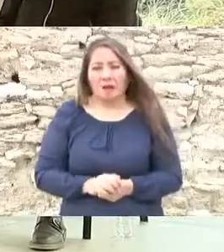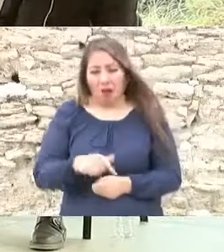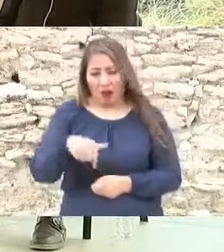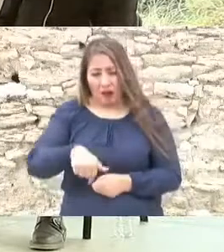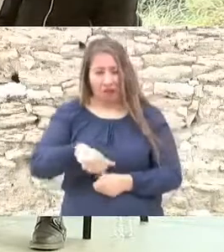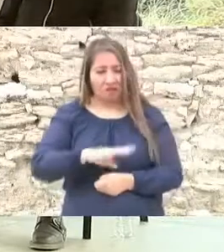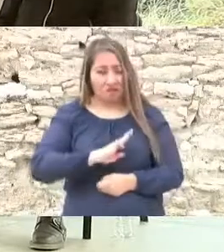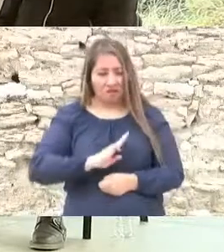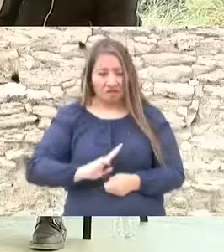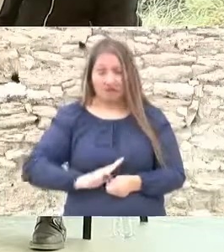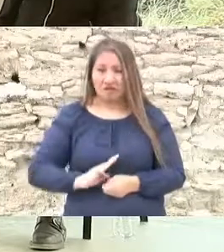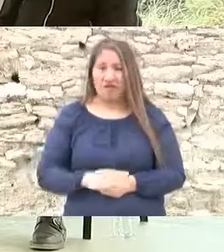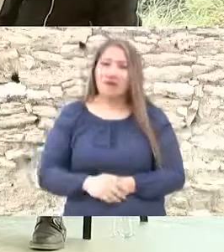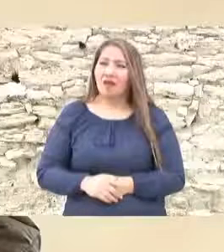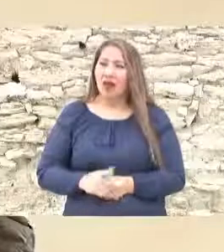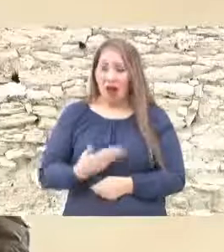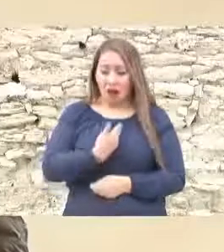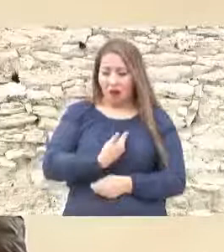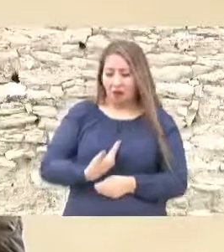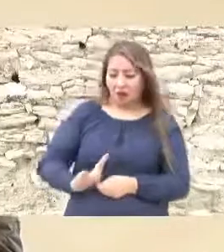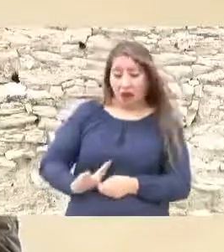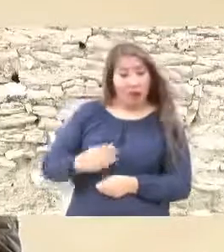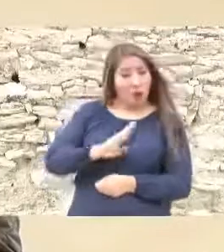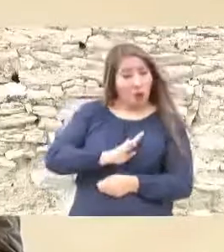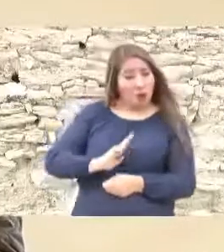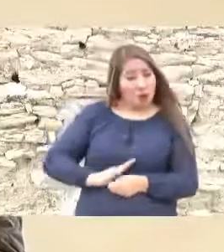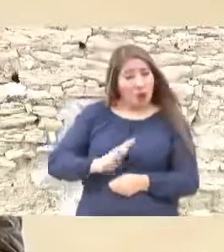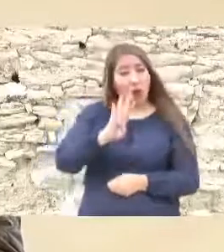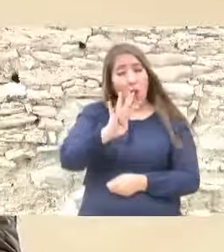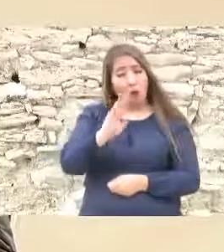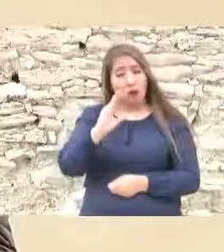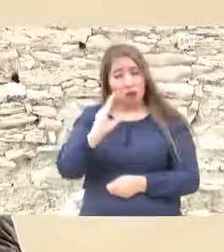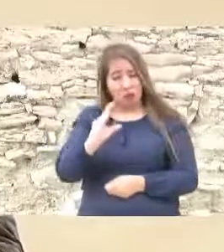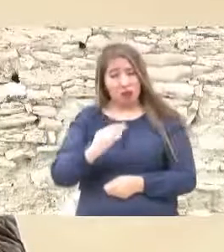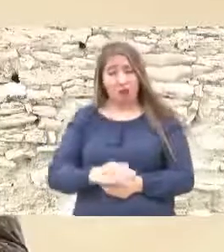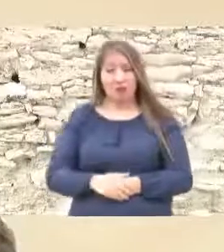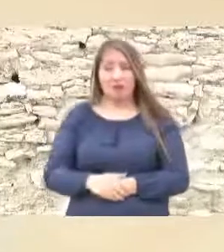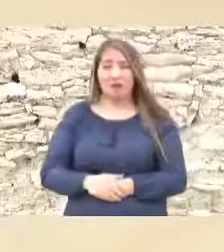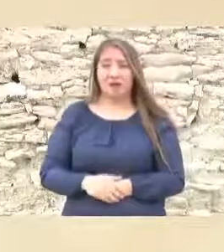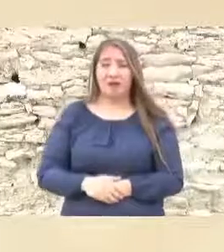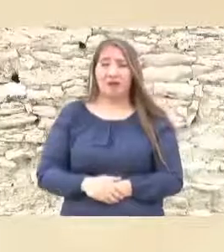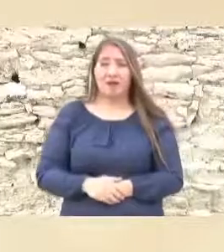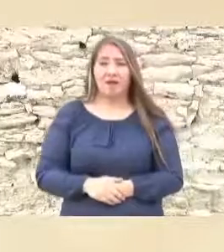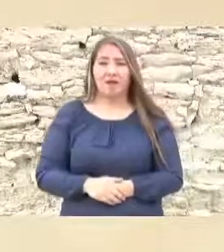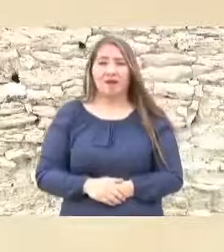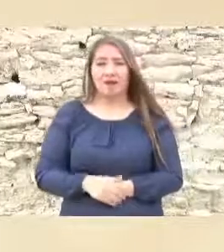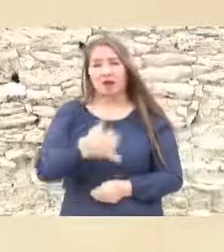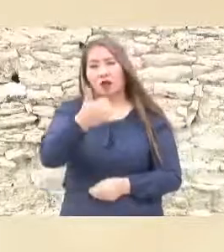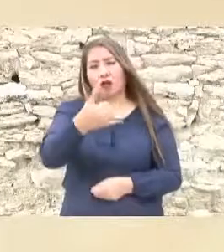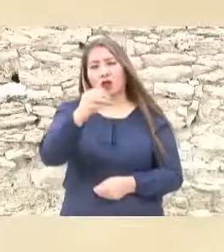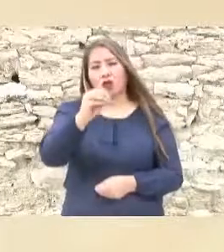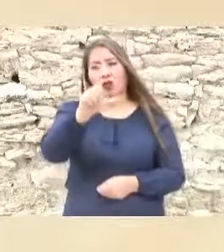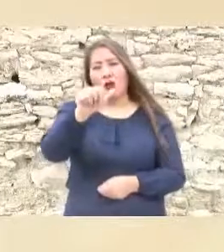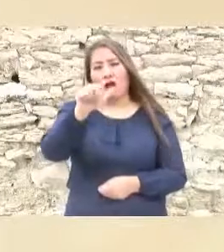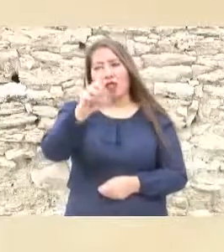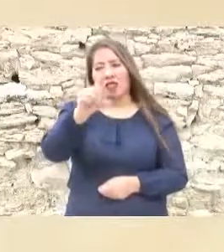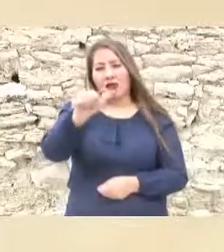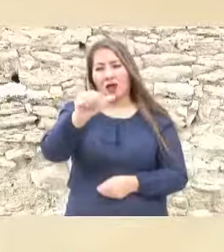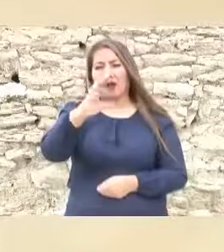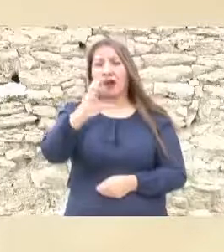municipio a la presidenta municipal de Cuatrociénegas Yolanda Cantú